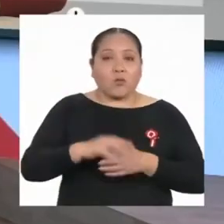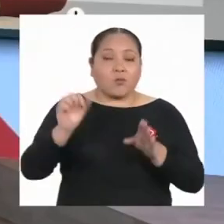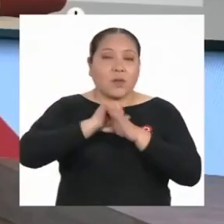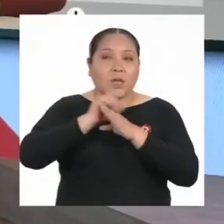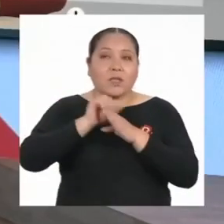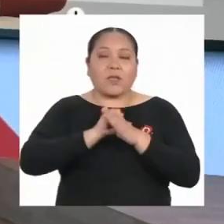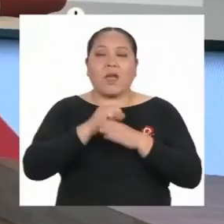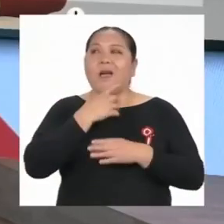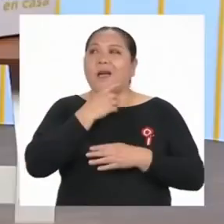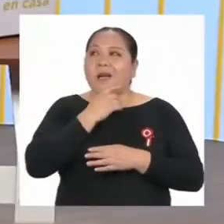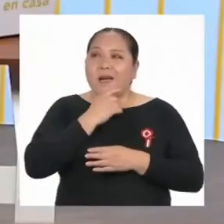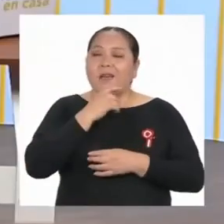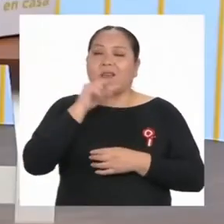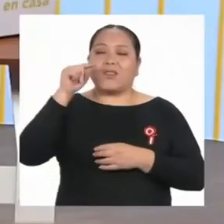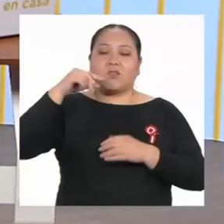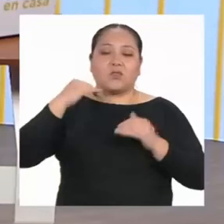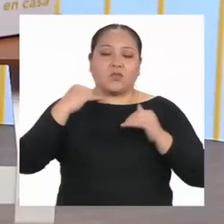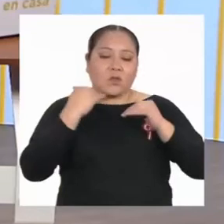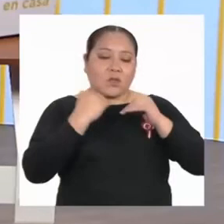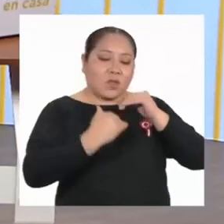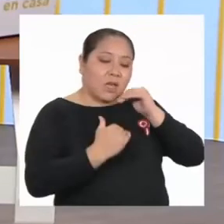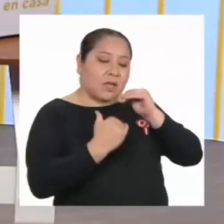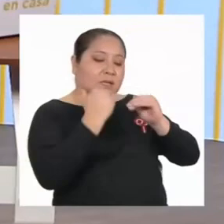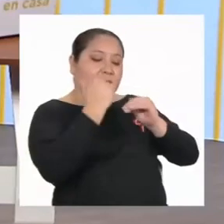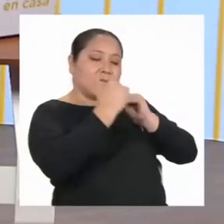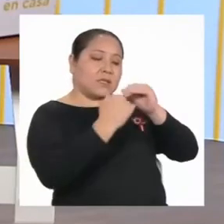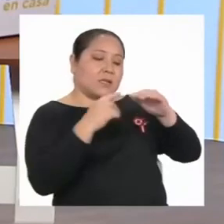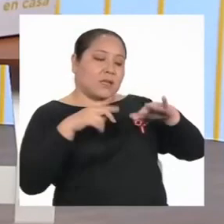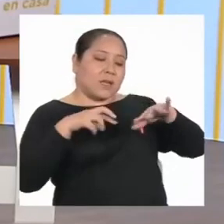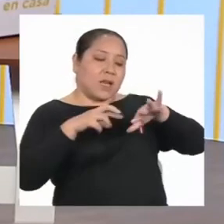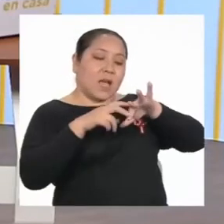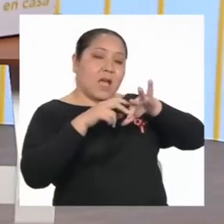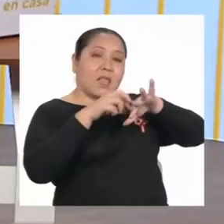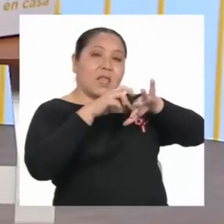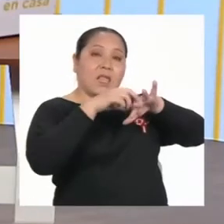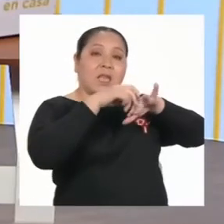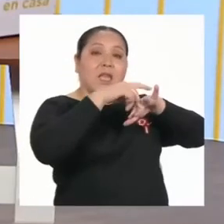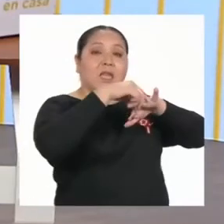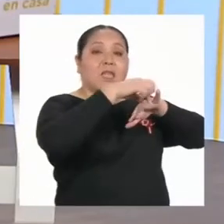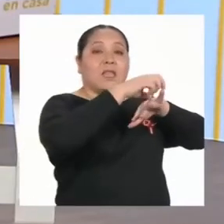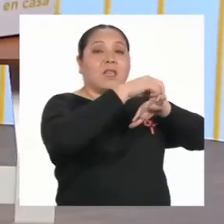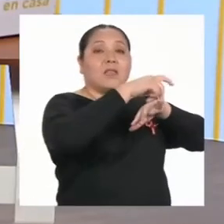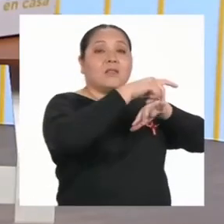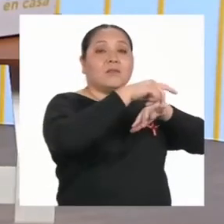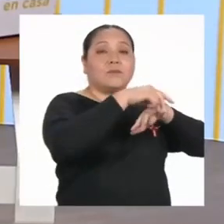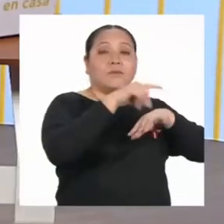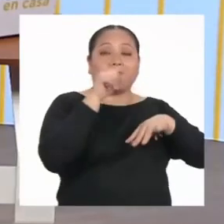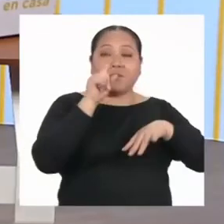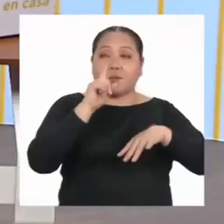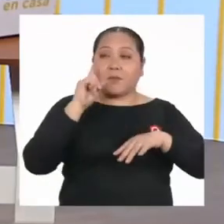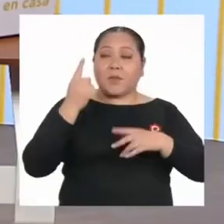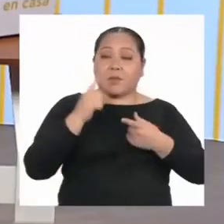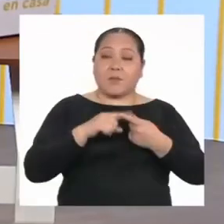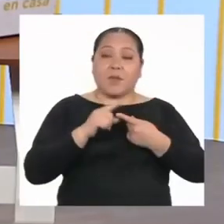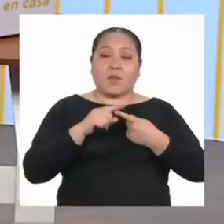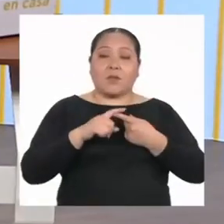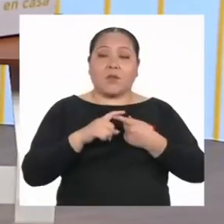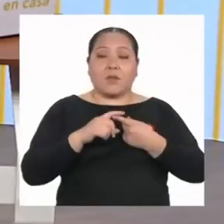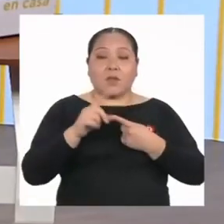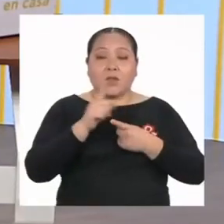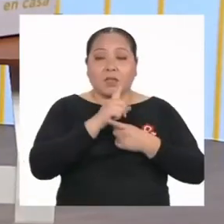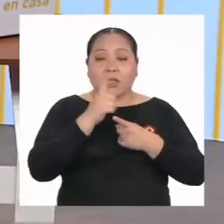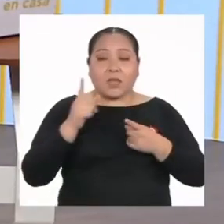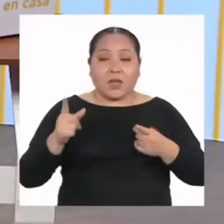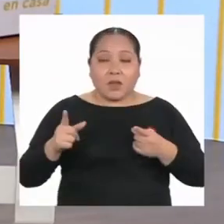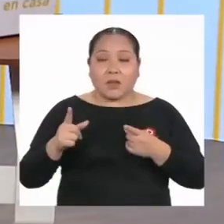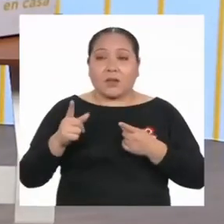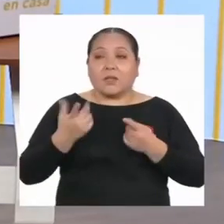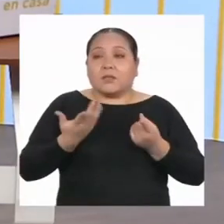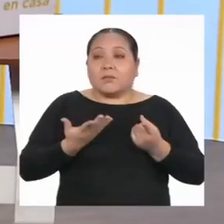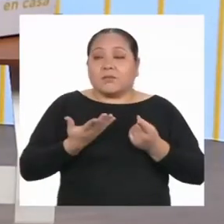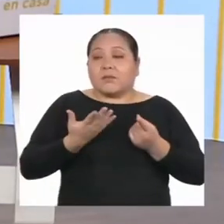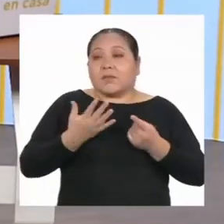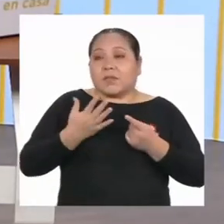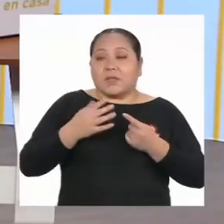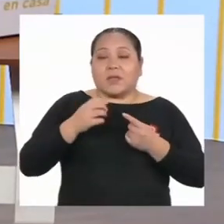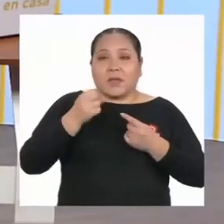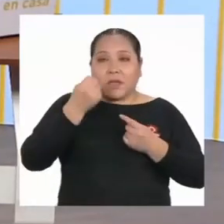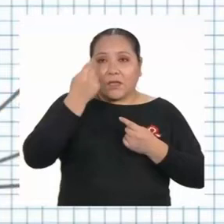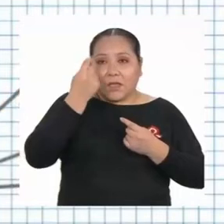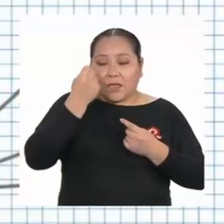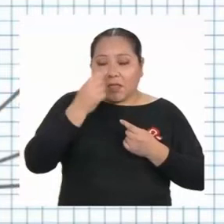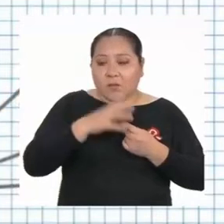como una escalera. Primero, de forma literal, reconocemos. Luego, a partir de la información,